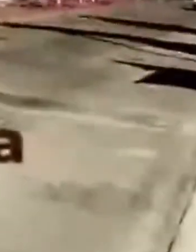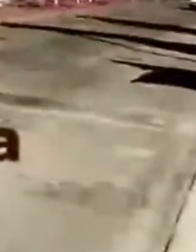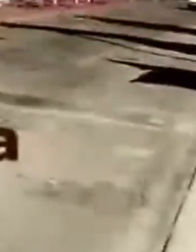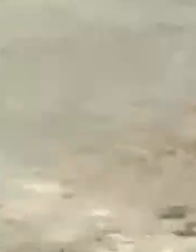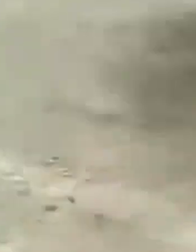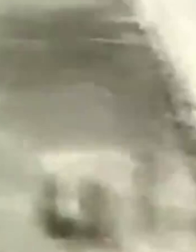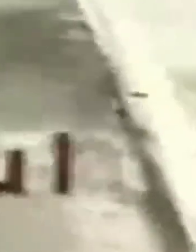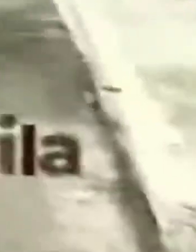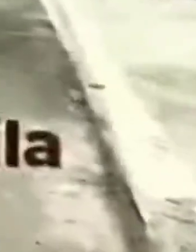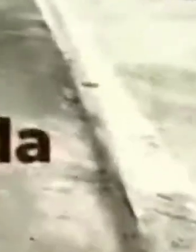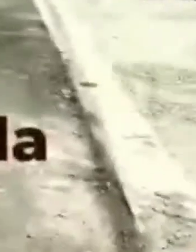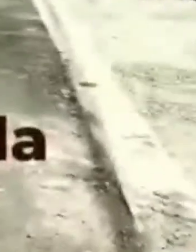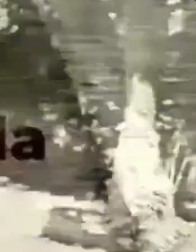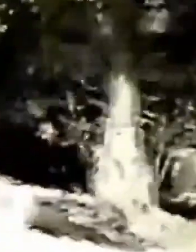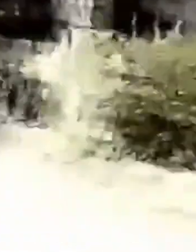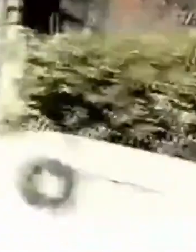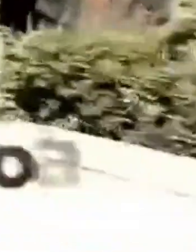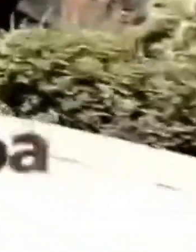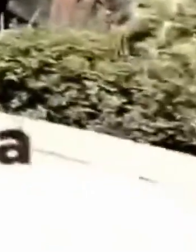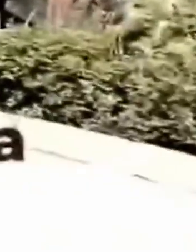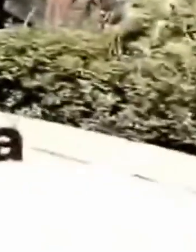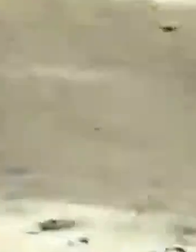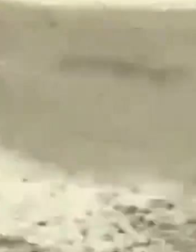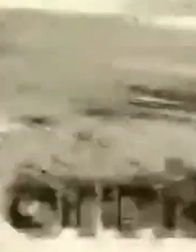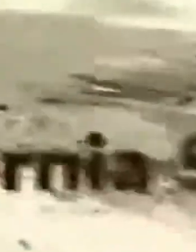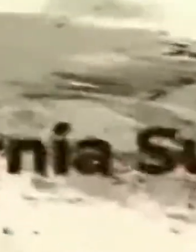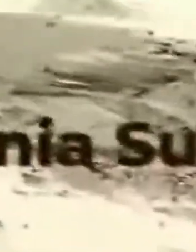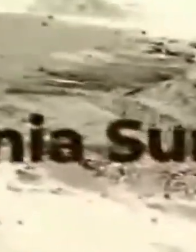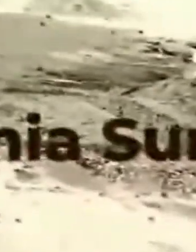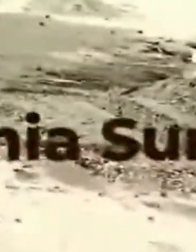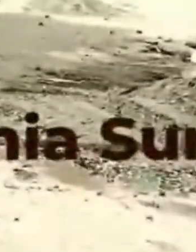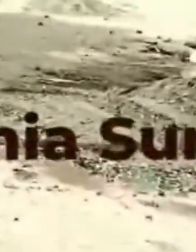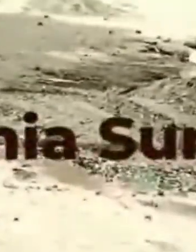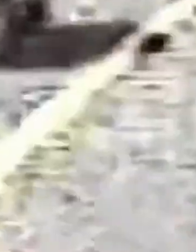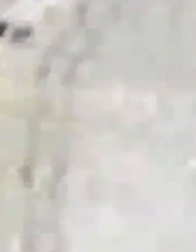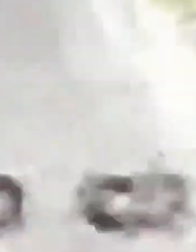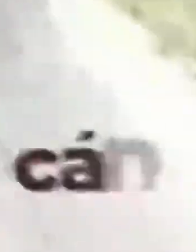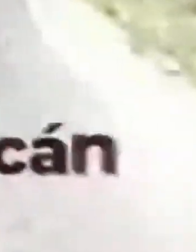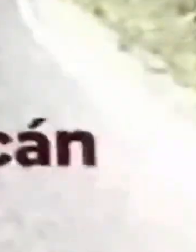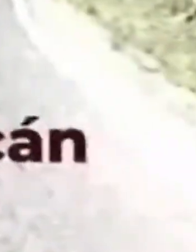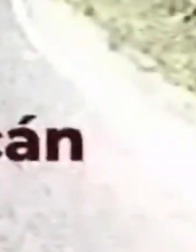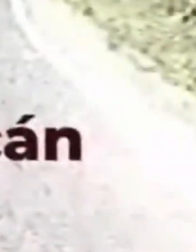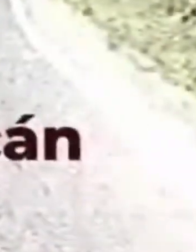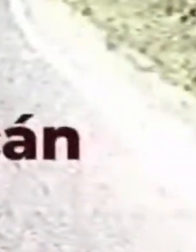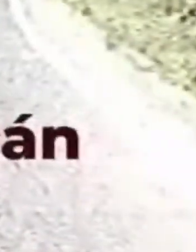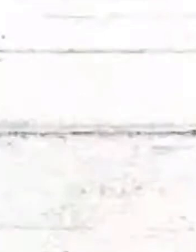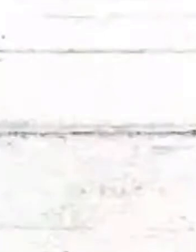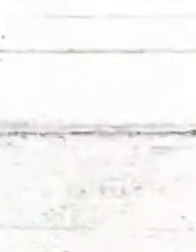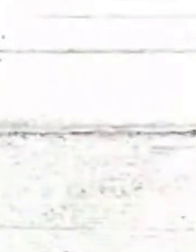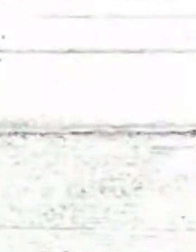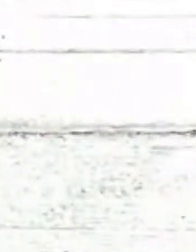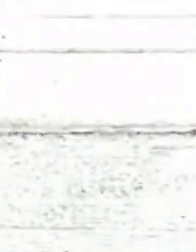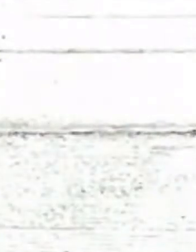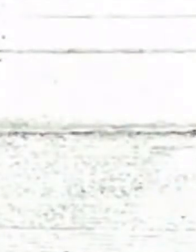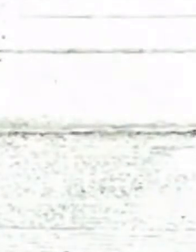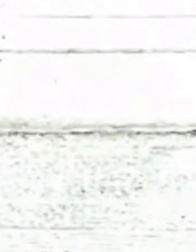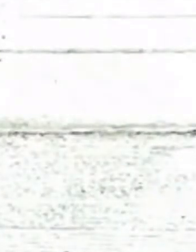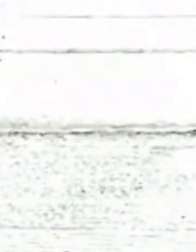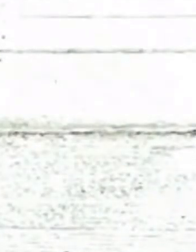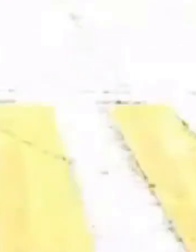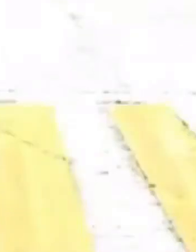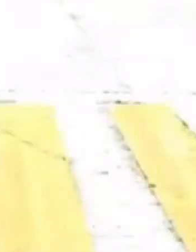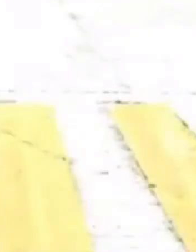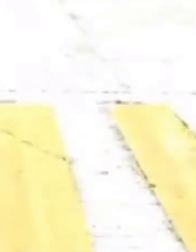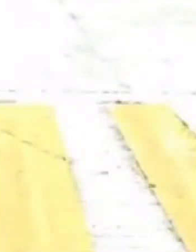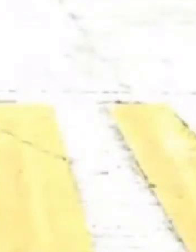Sonora, Coahuila, Sinaloa, Baja California Sur y Michoacán donde se observa claramente el antes